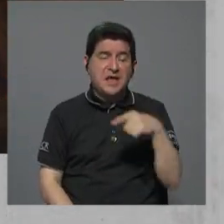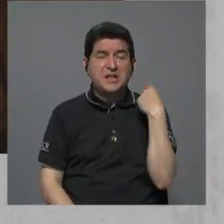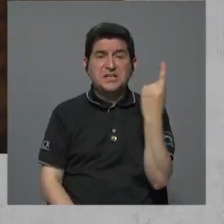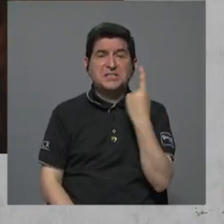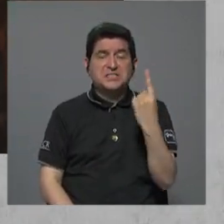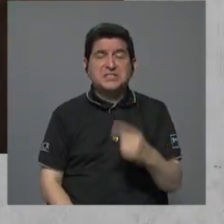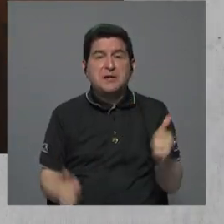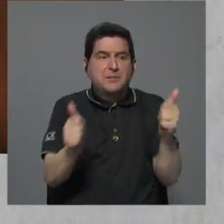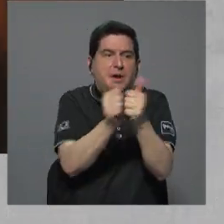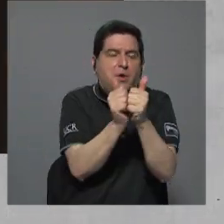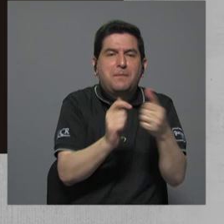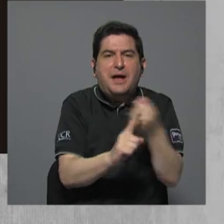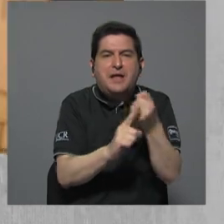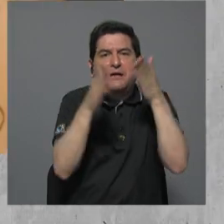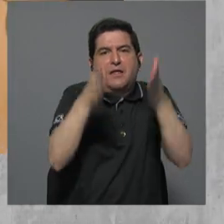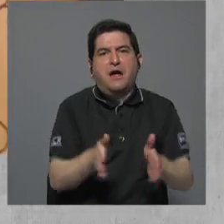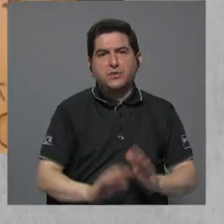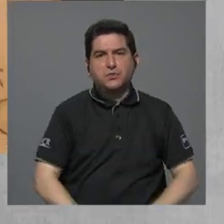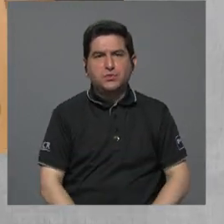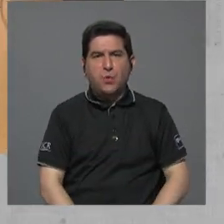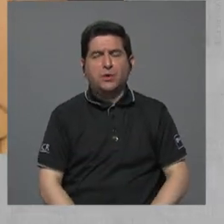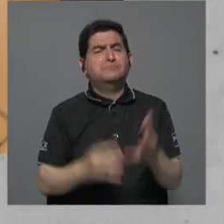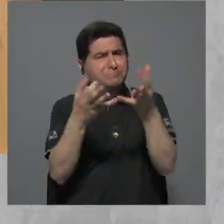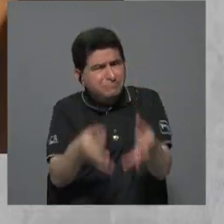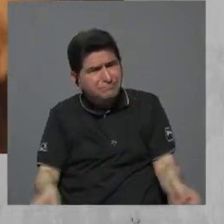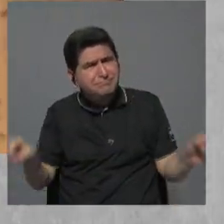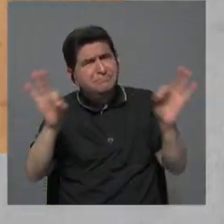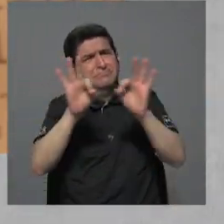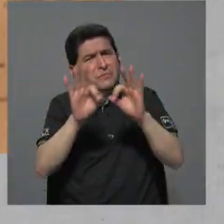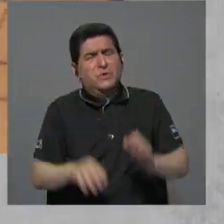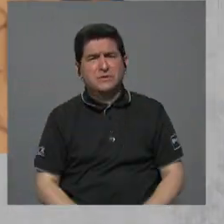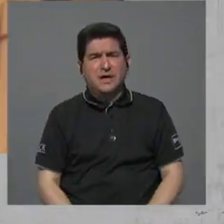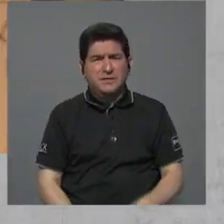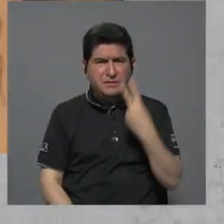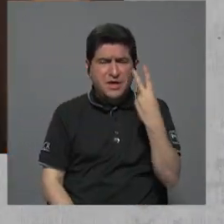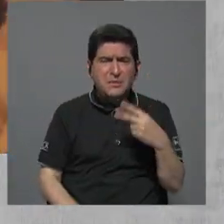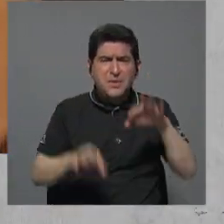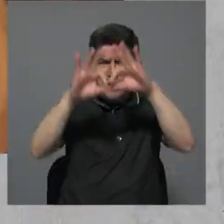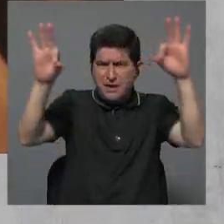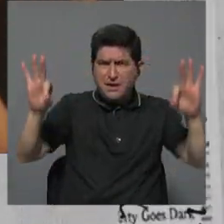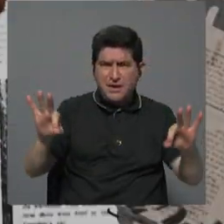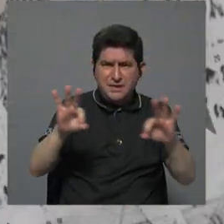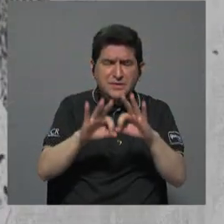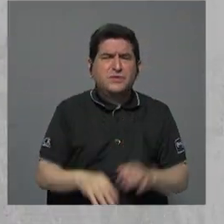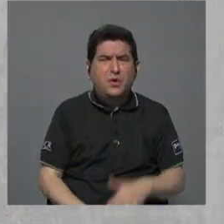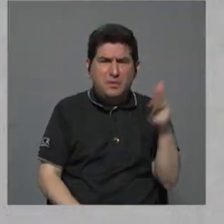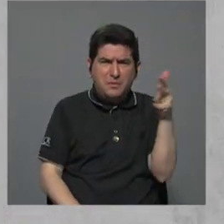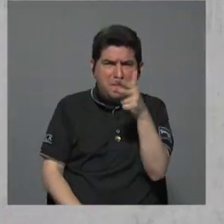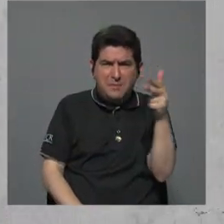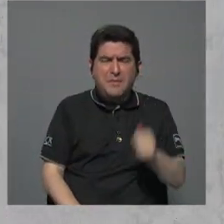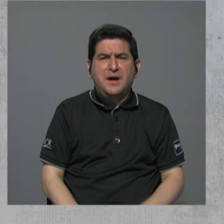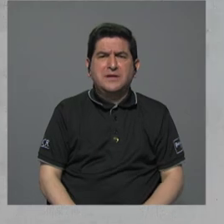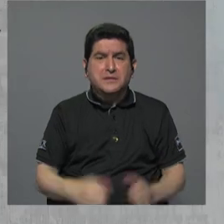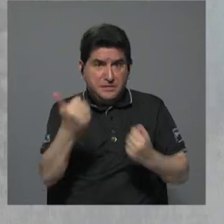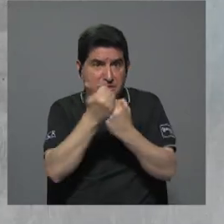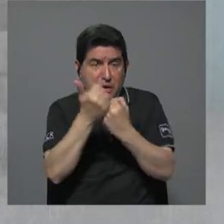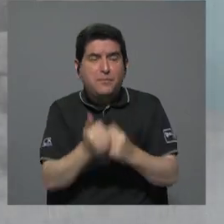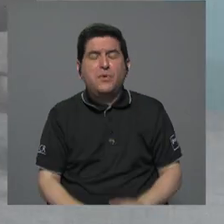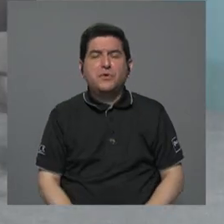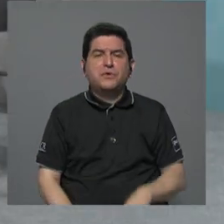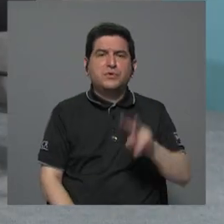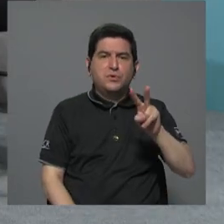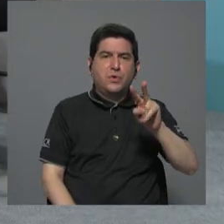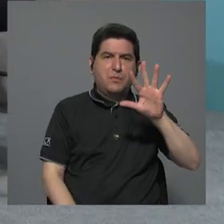con el agresor. Entonces, esto es muy importante, y también, como lo vemos en las imágenes de apoyo, ¿verdad?, las manifestaciones que siempre se dan este